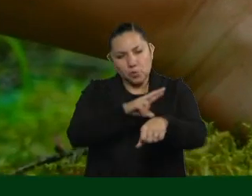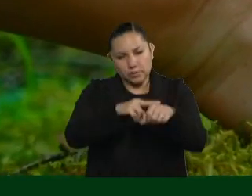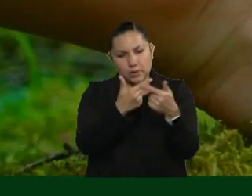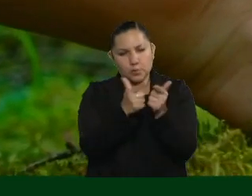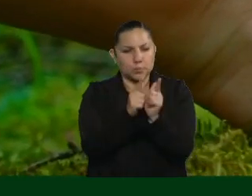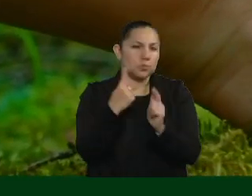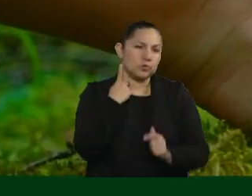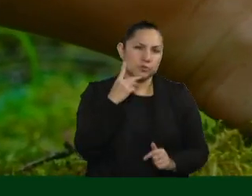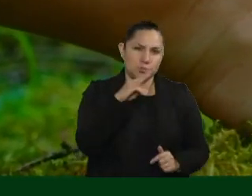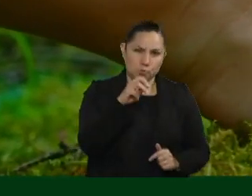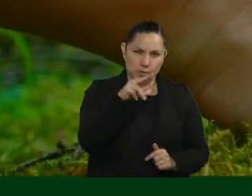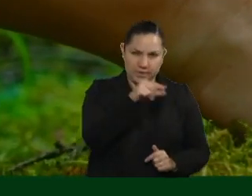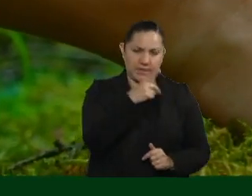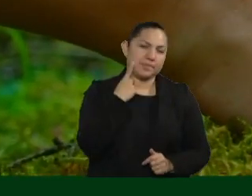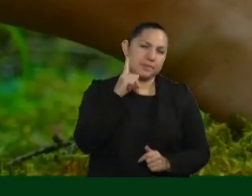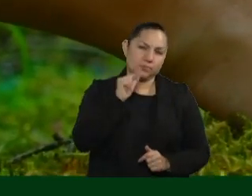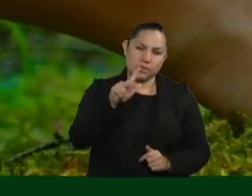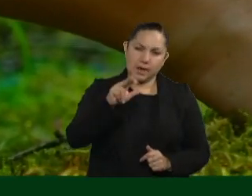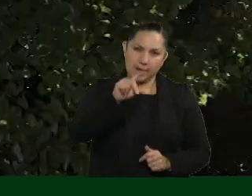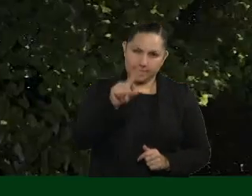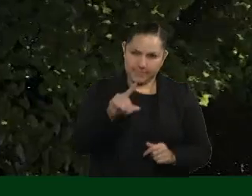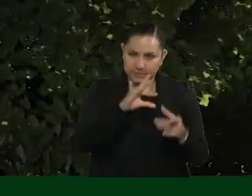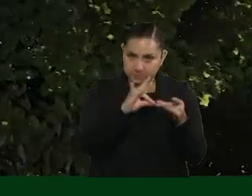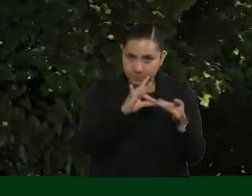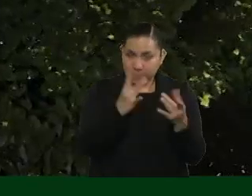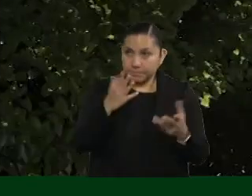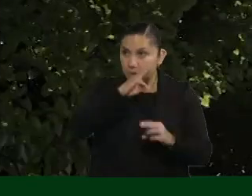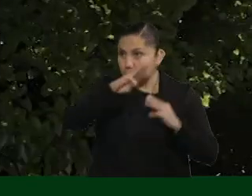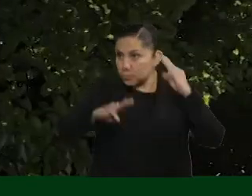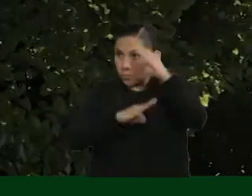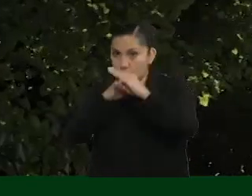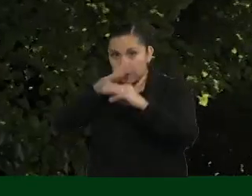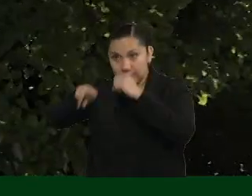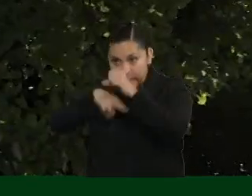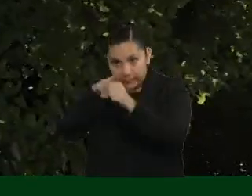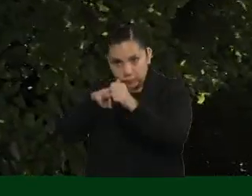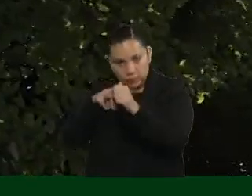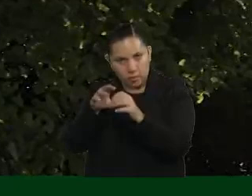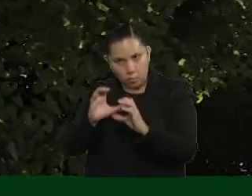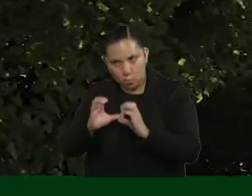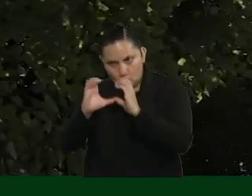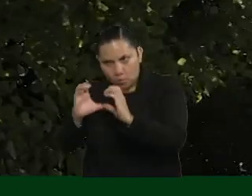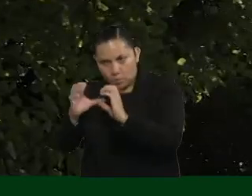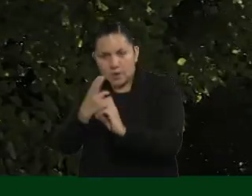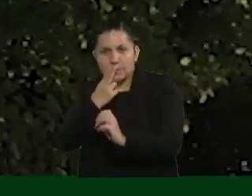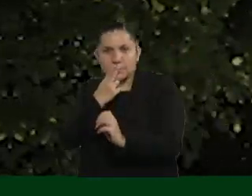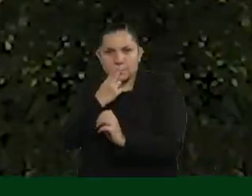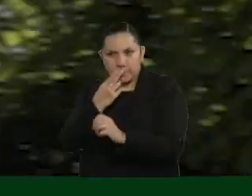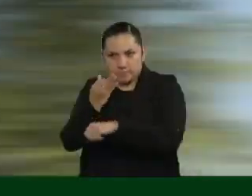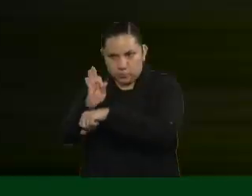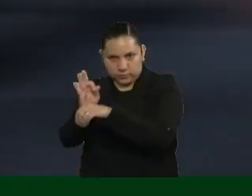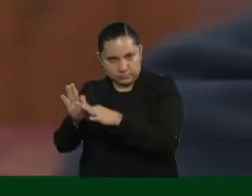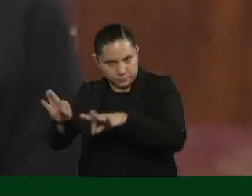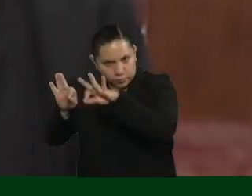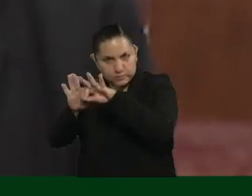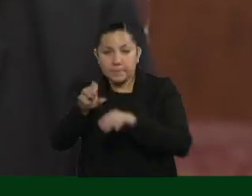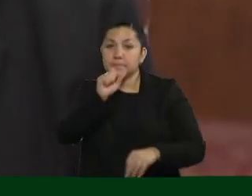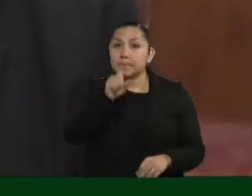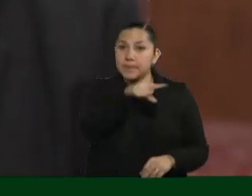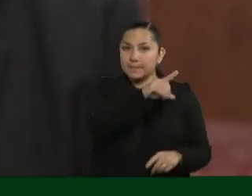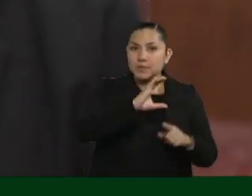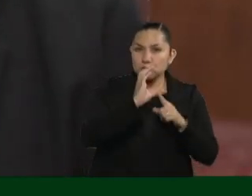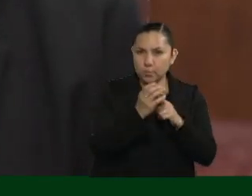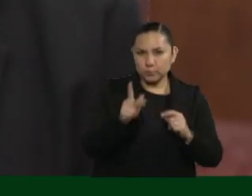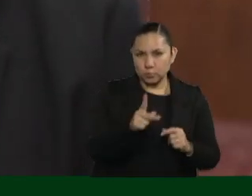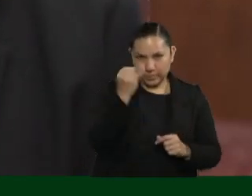subrayó la importancia de impulsar la protección al medio ambiente. También habló de este proyecto la presidenta de la Comisión de Pueblos Indígenas. El cuidado